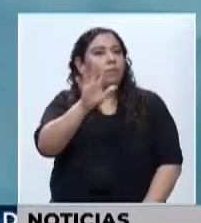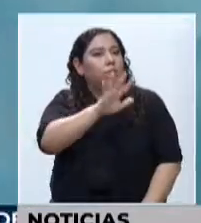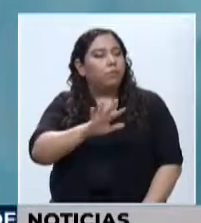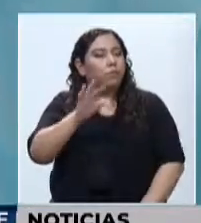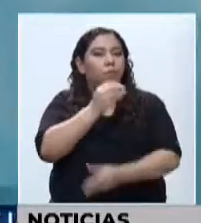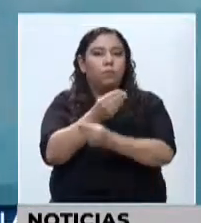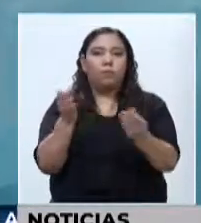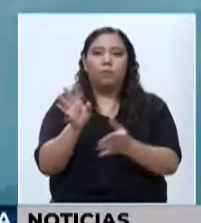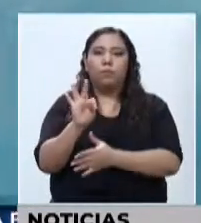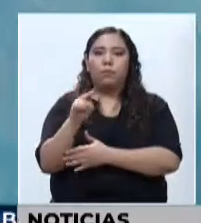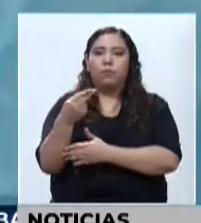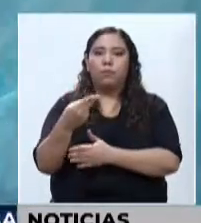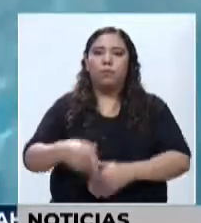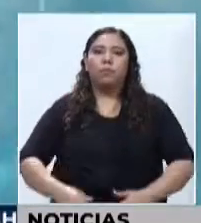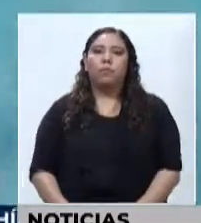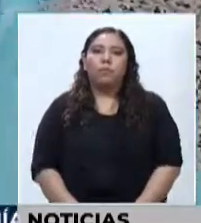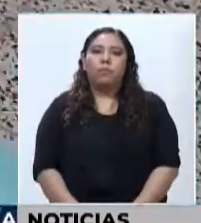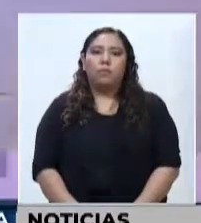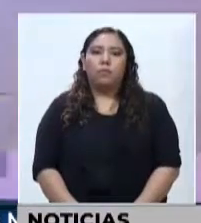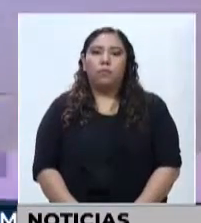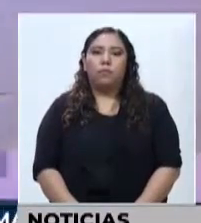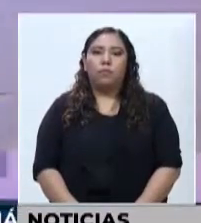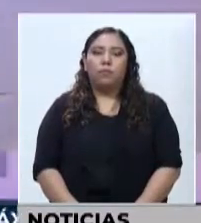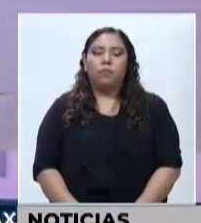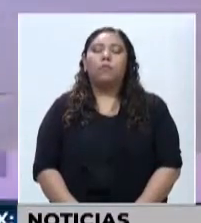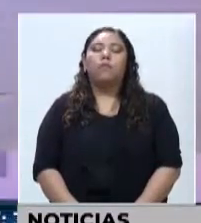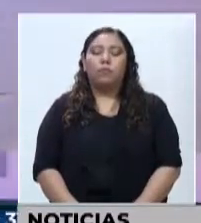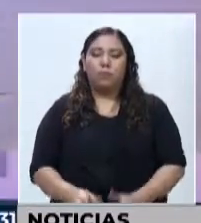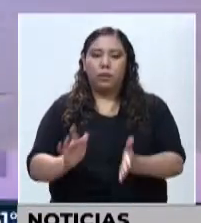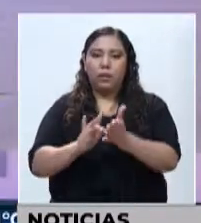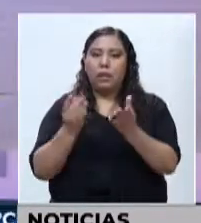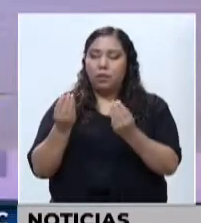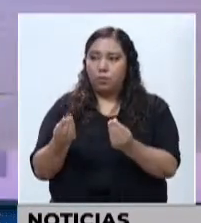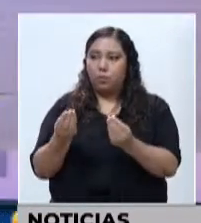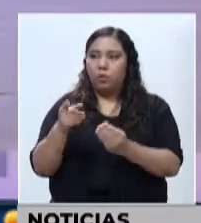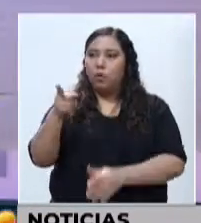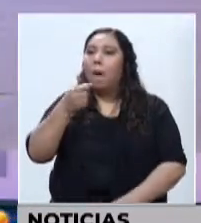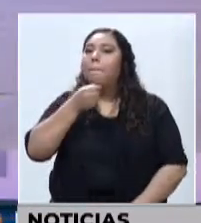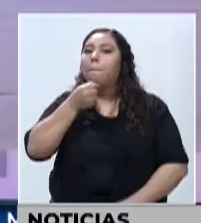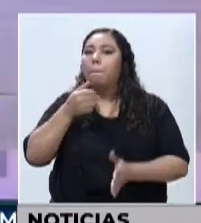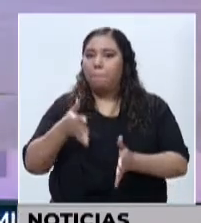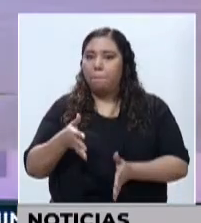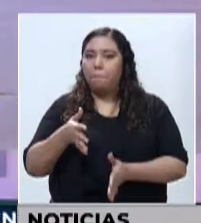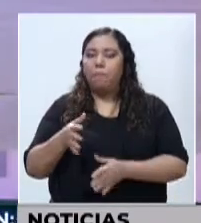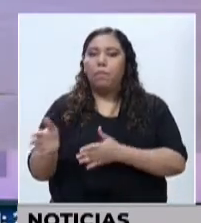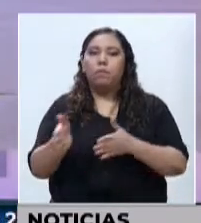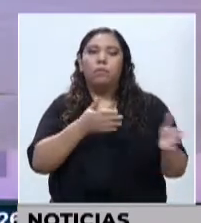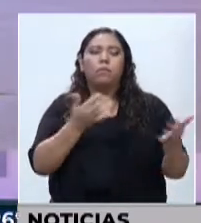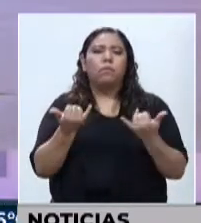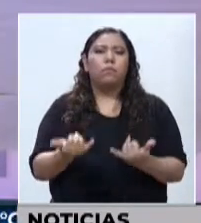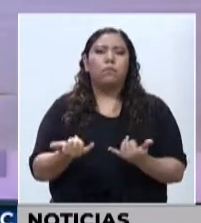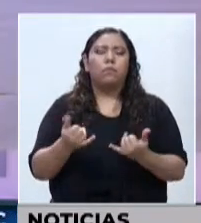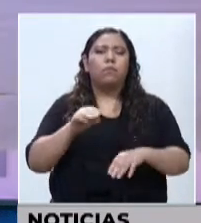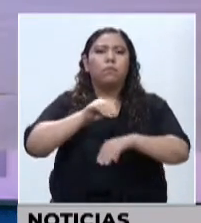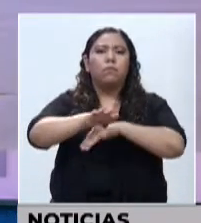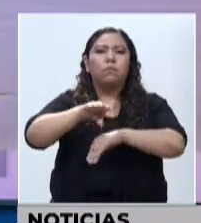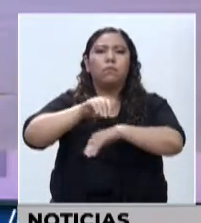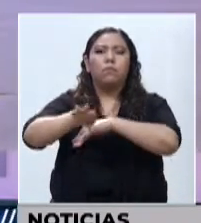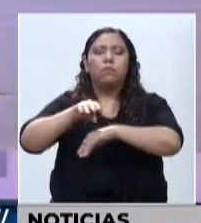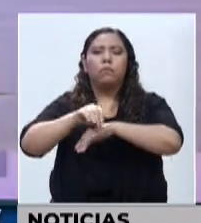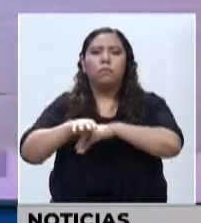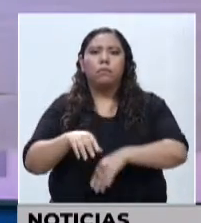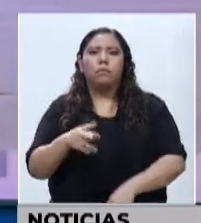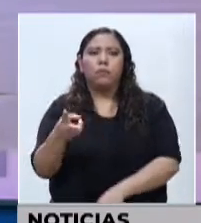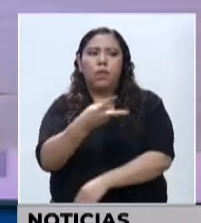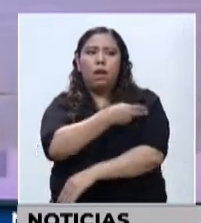Daniel Okeli, TNH Noticias. Gracias, Okeli. A continuación, conozca las recomendaciones sanitarias una